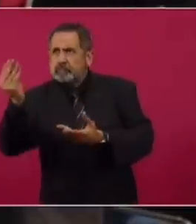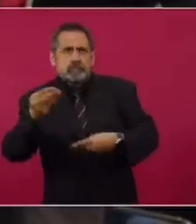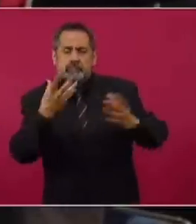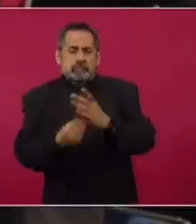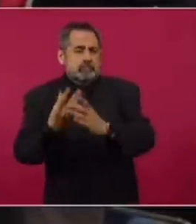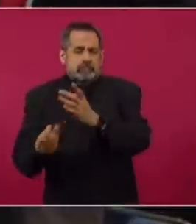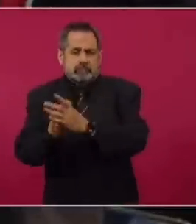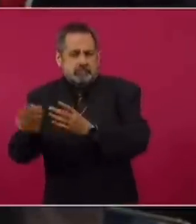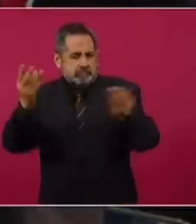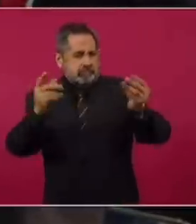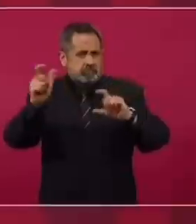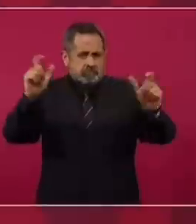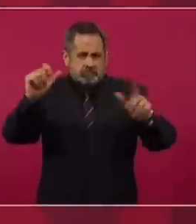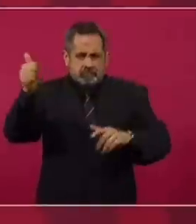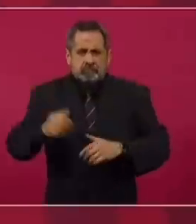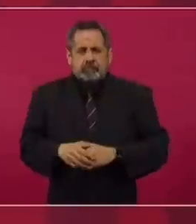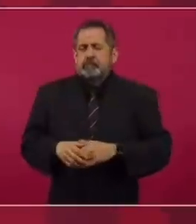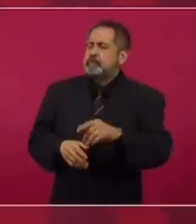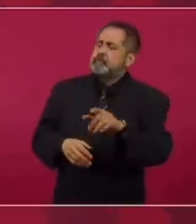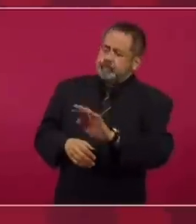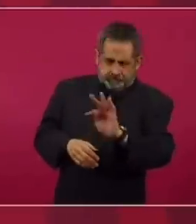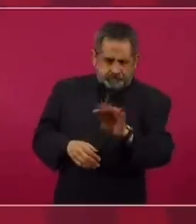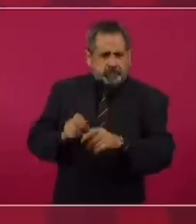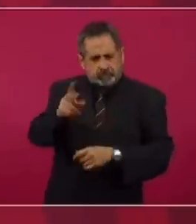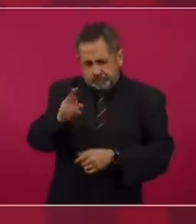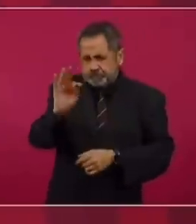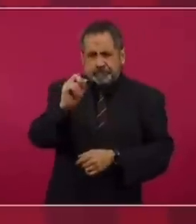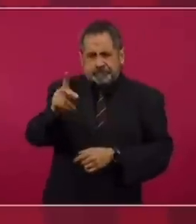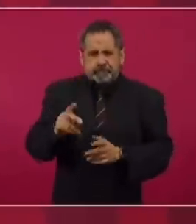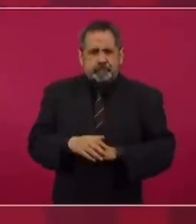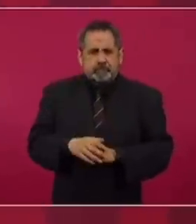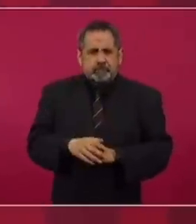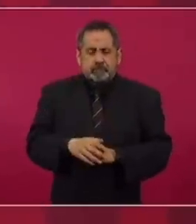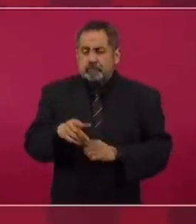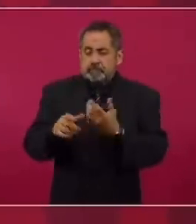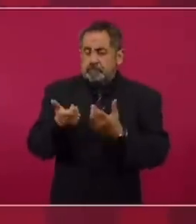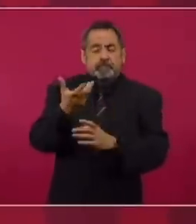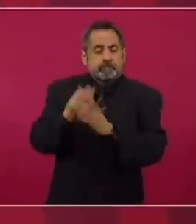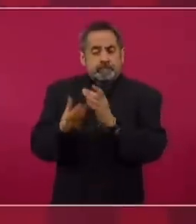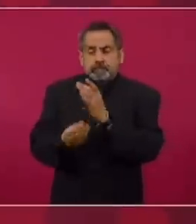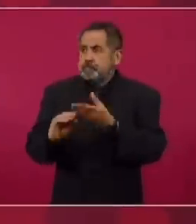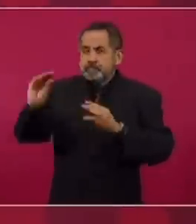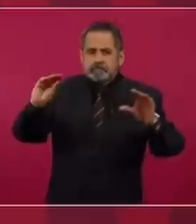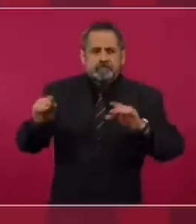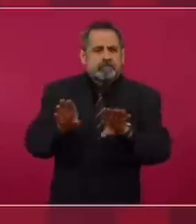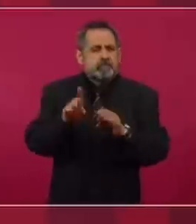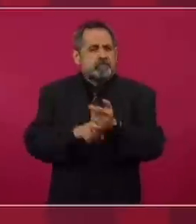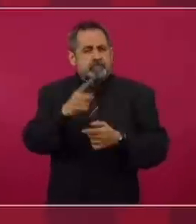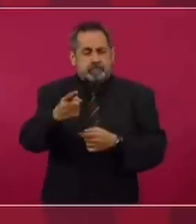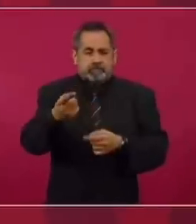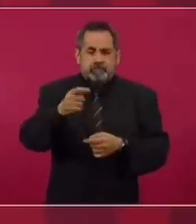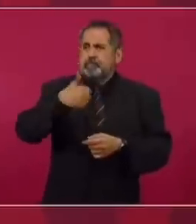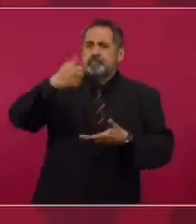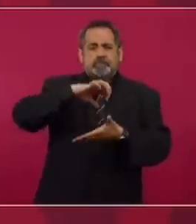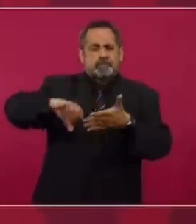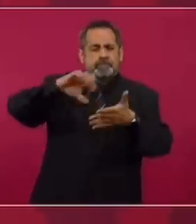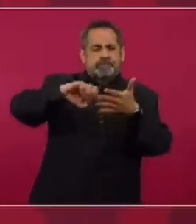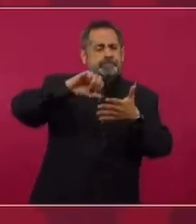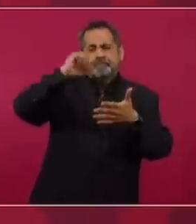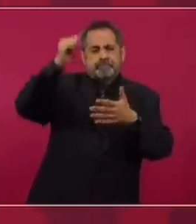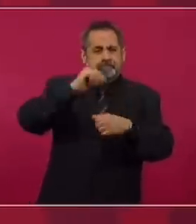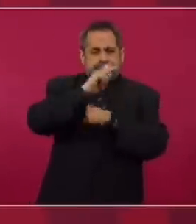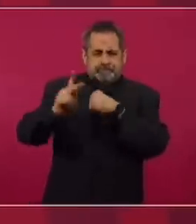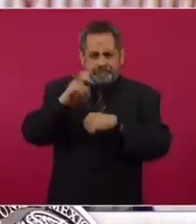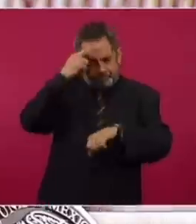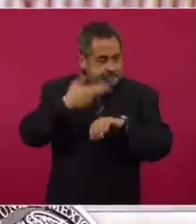Por eso. Supongamos, supongamos que hay una salida de capitales. Usted mismo señaló que era un poco el retiro de los capitales extranjeros